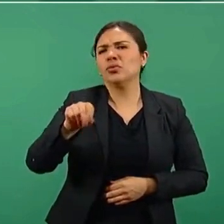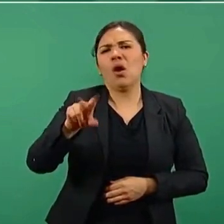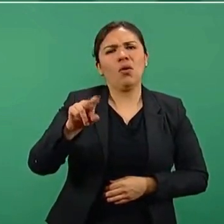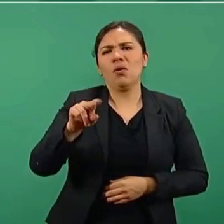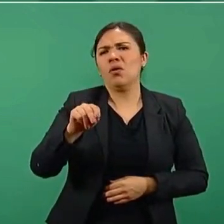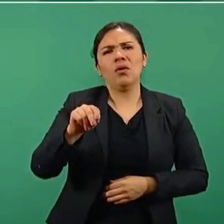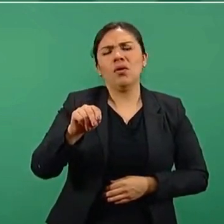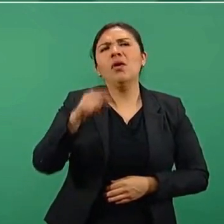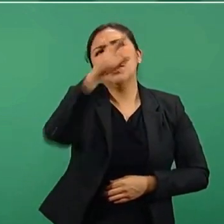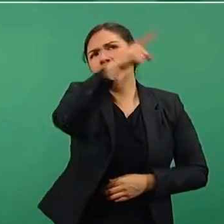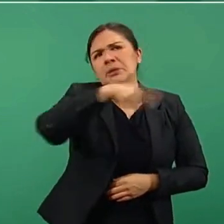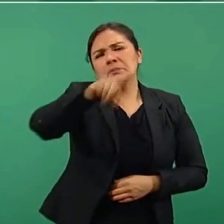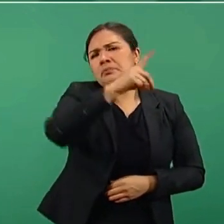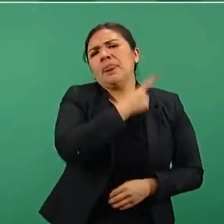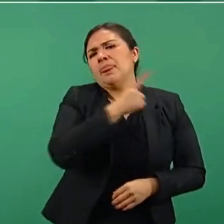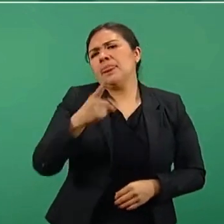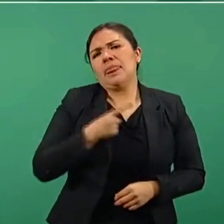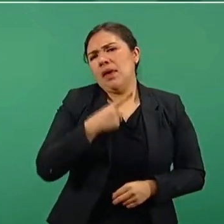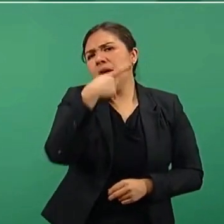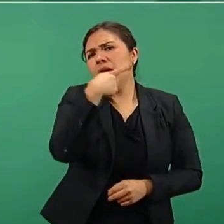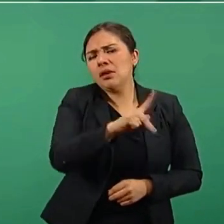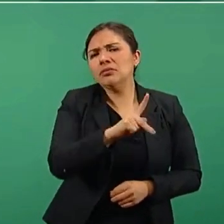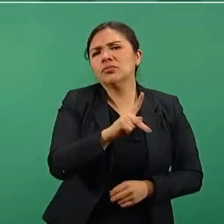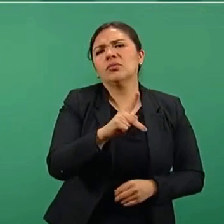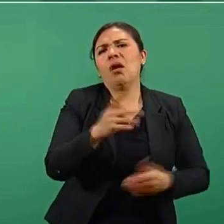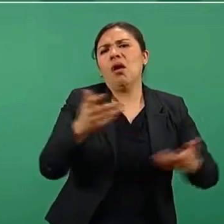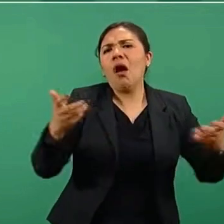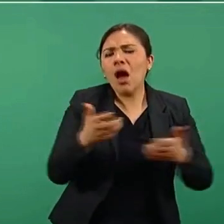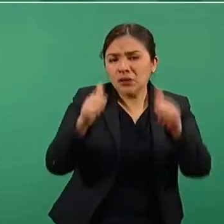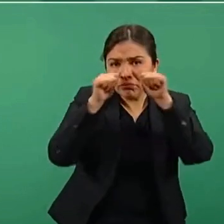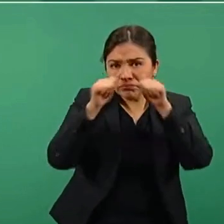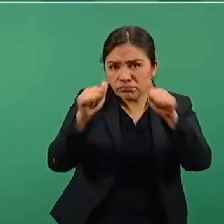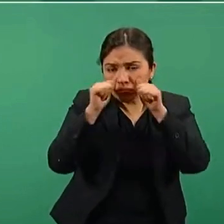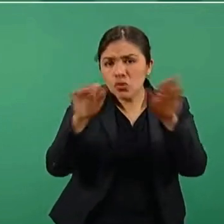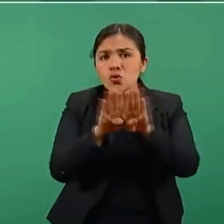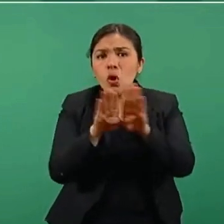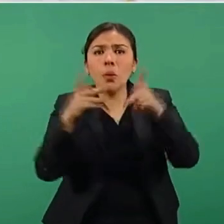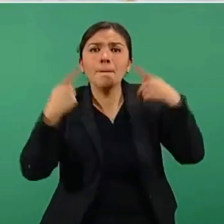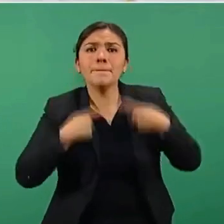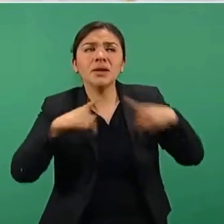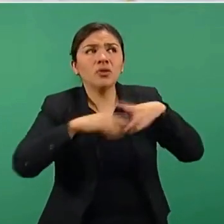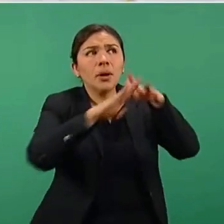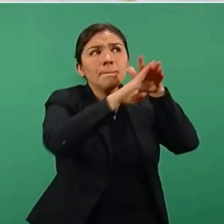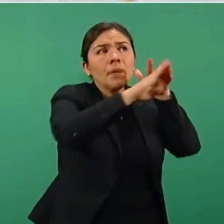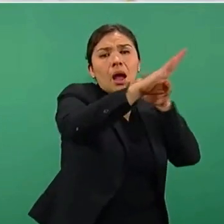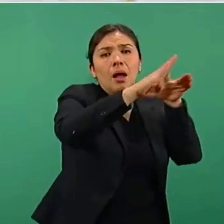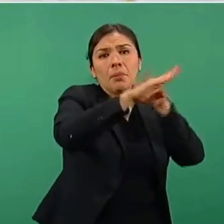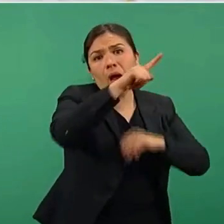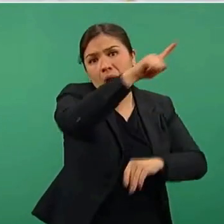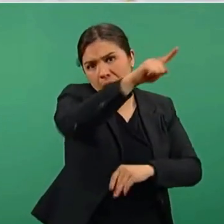el ingreso a su país de inmigrantes,